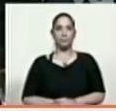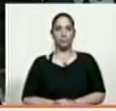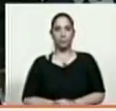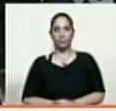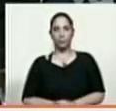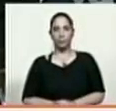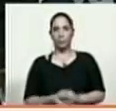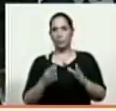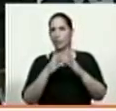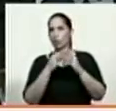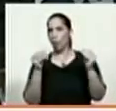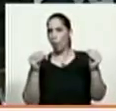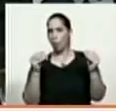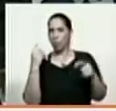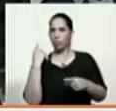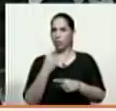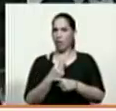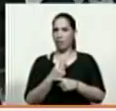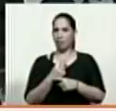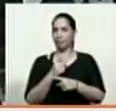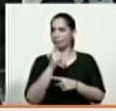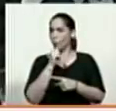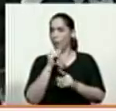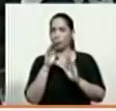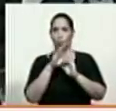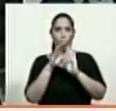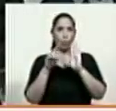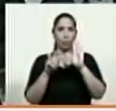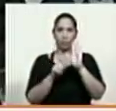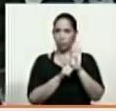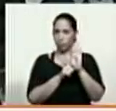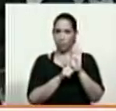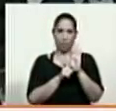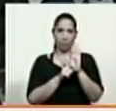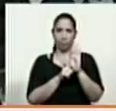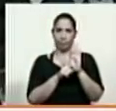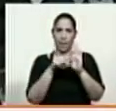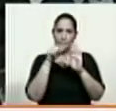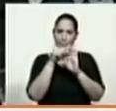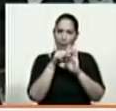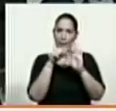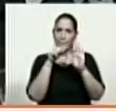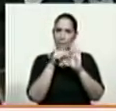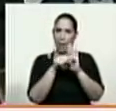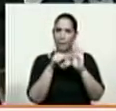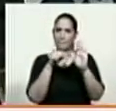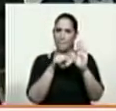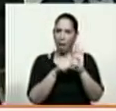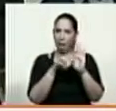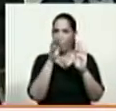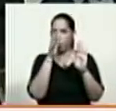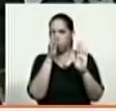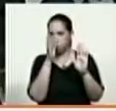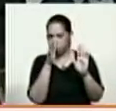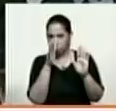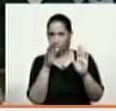todo esto tiene que ver con la inconstitucionalidad de un estatuto que es un mamotreto jurídico